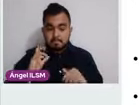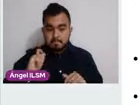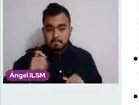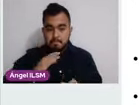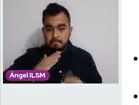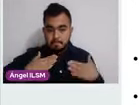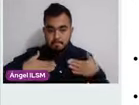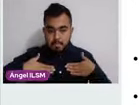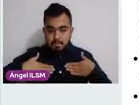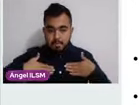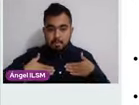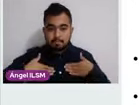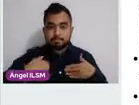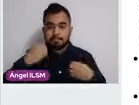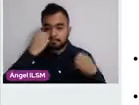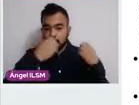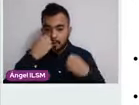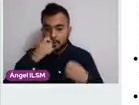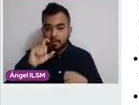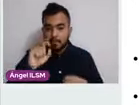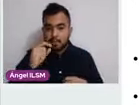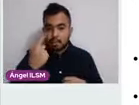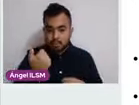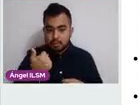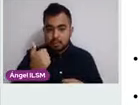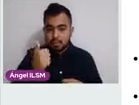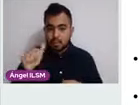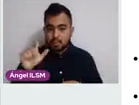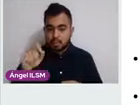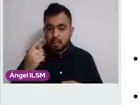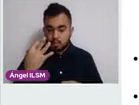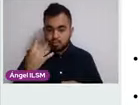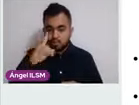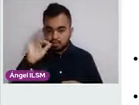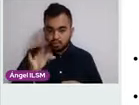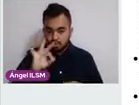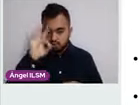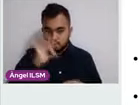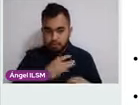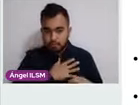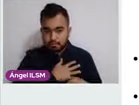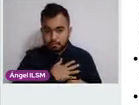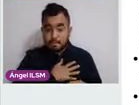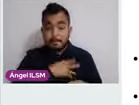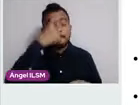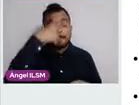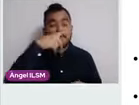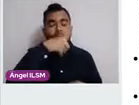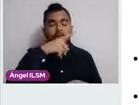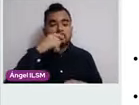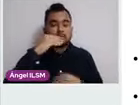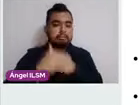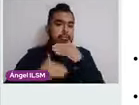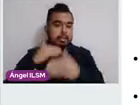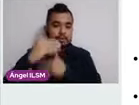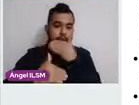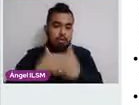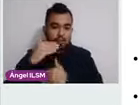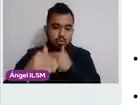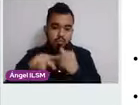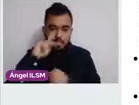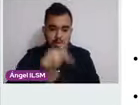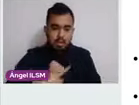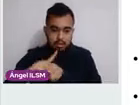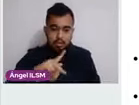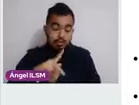41% en México y en la mayoría de los países en desarrollo, el cáncer de mama va a ser encontrado por la